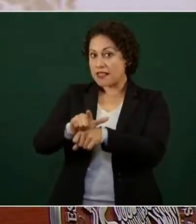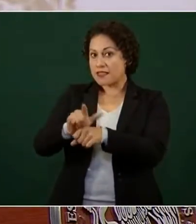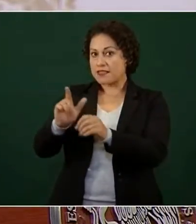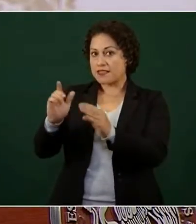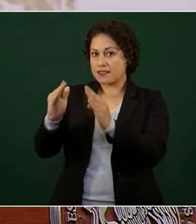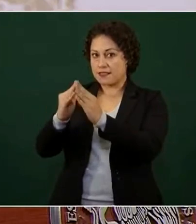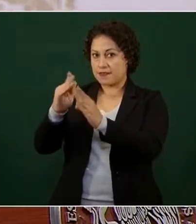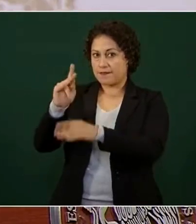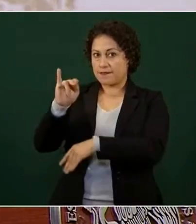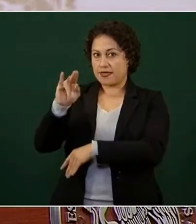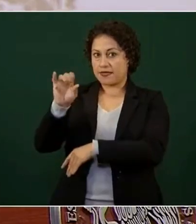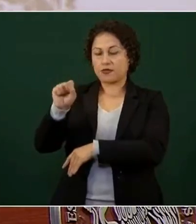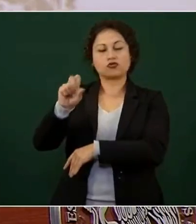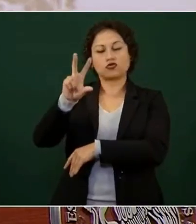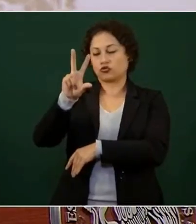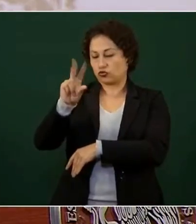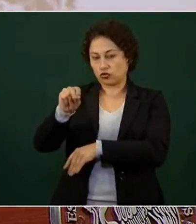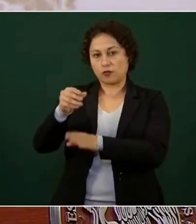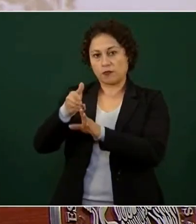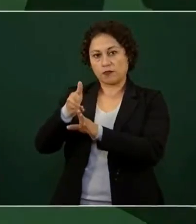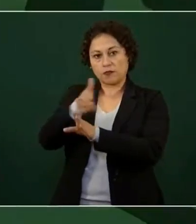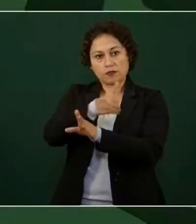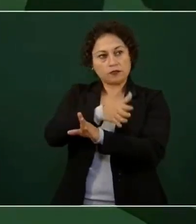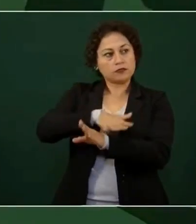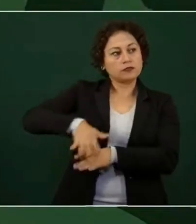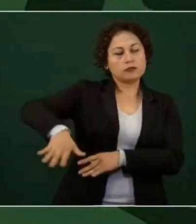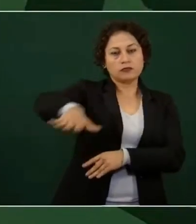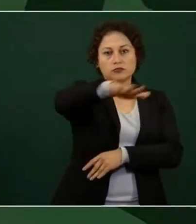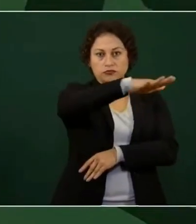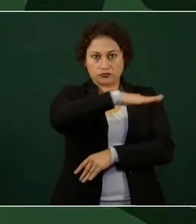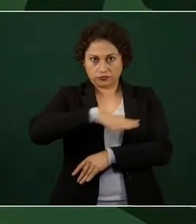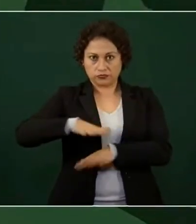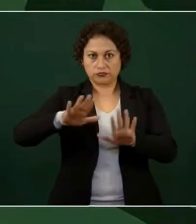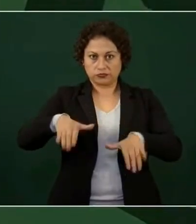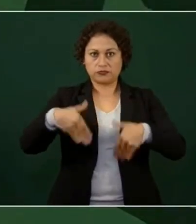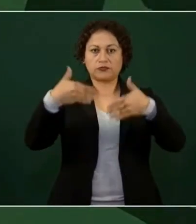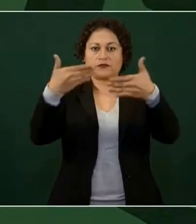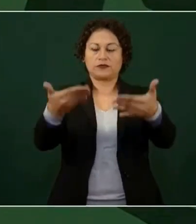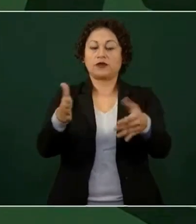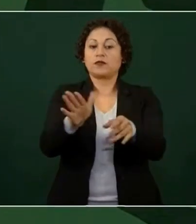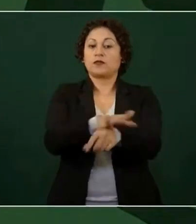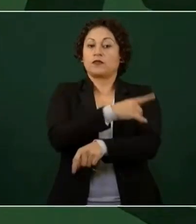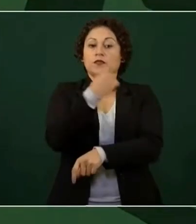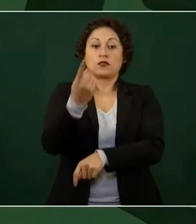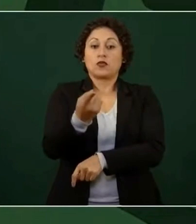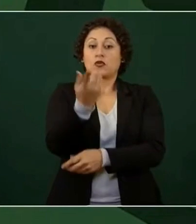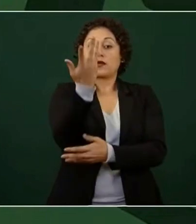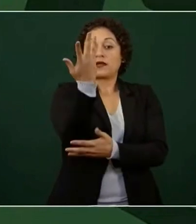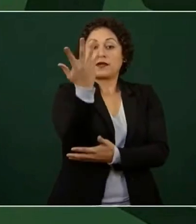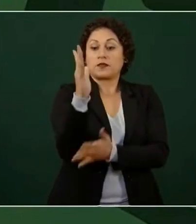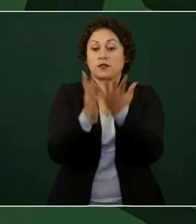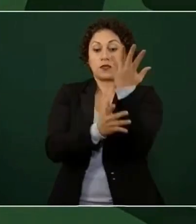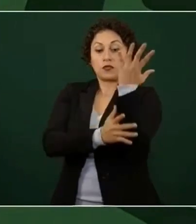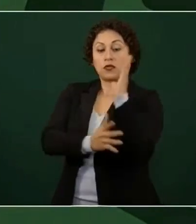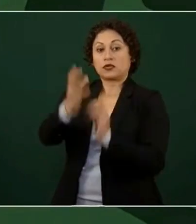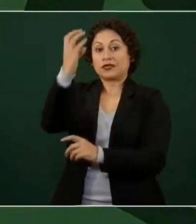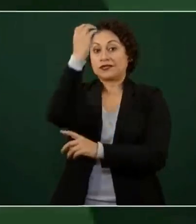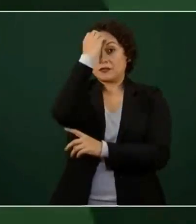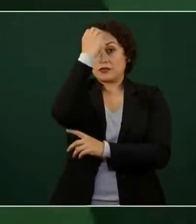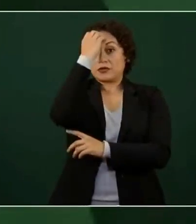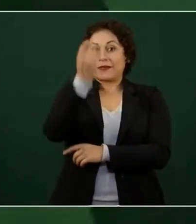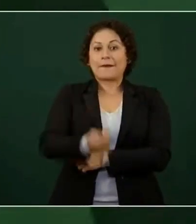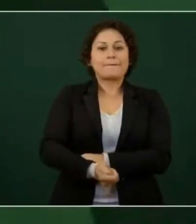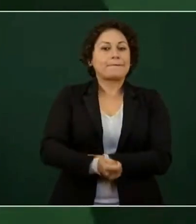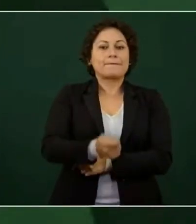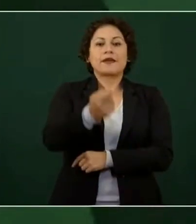afuera. Ahora, por primera vez, la primera y la segunda sección del Bosque de Chapultepec se conecta.